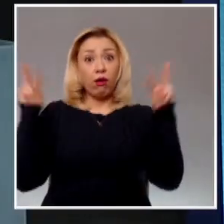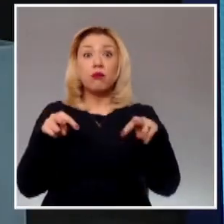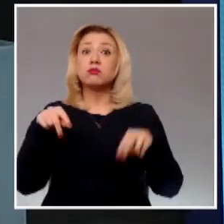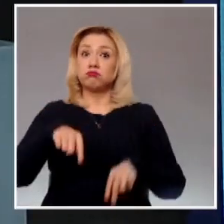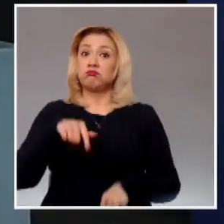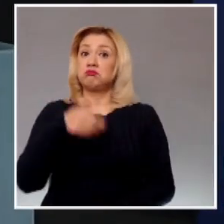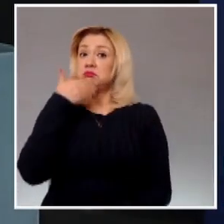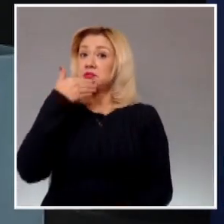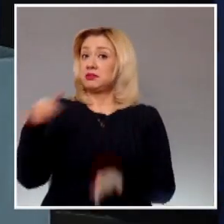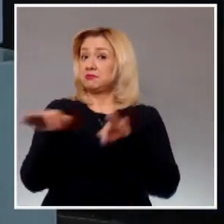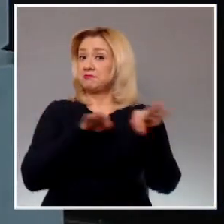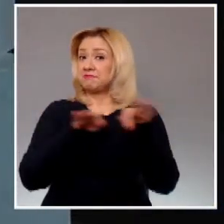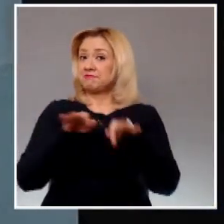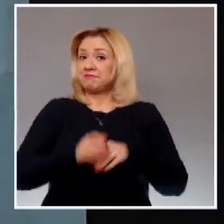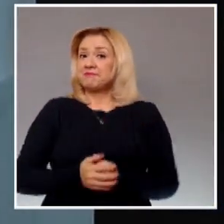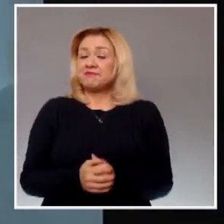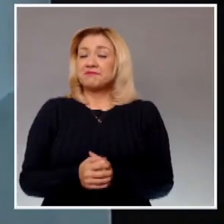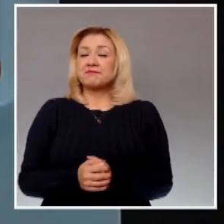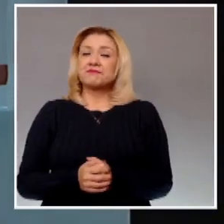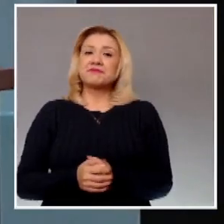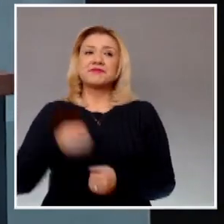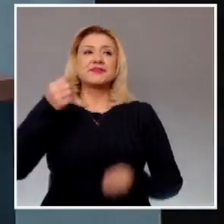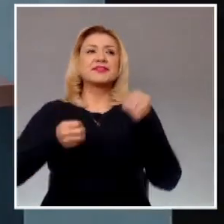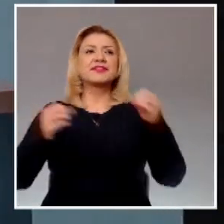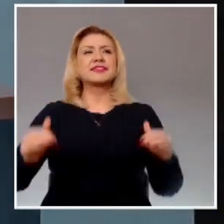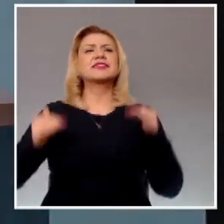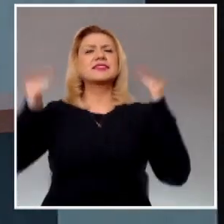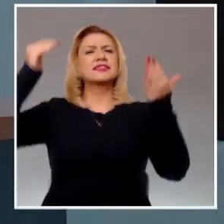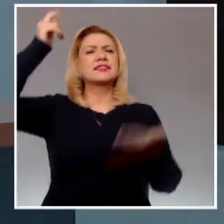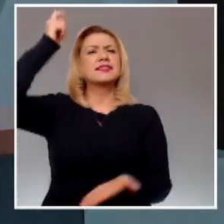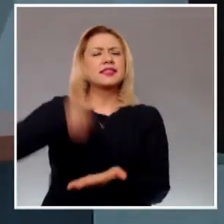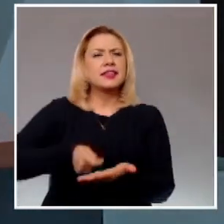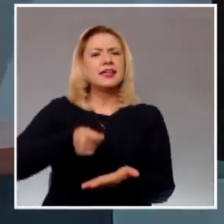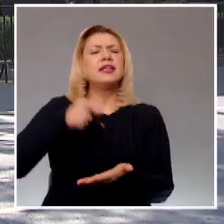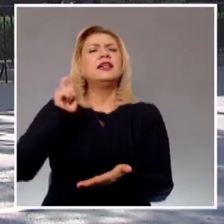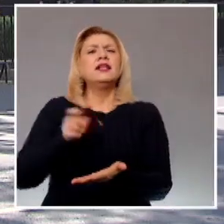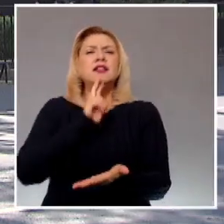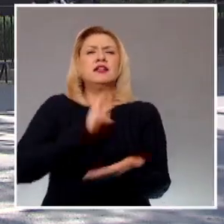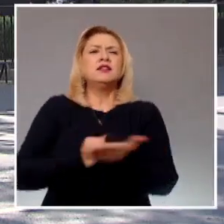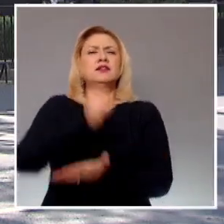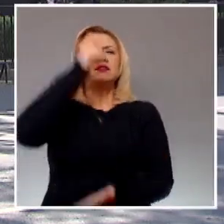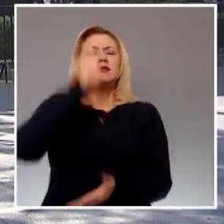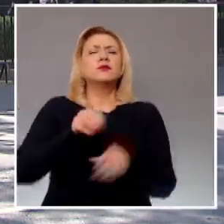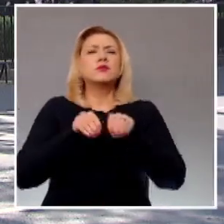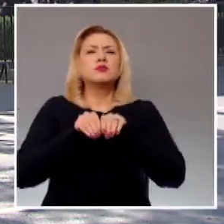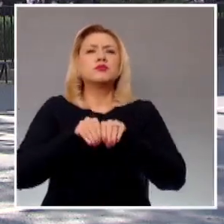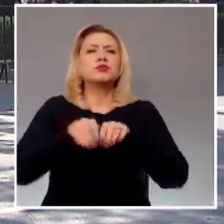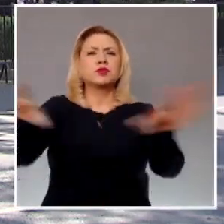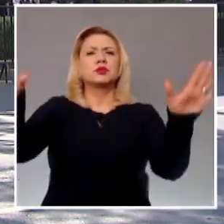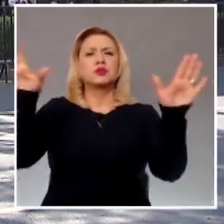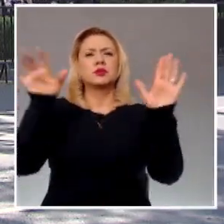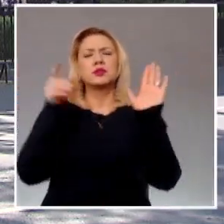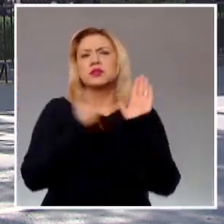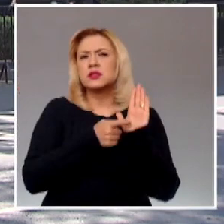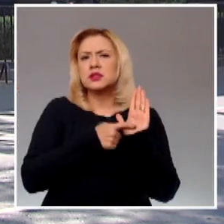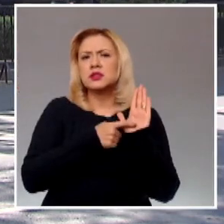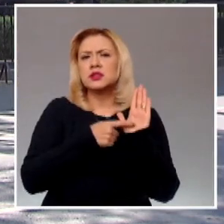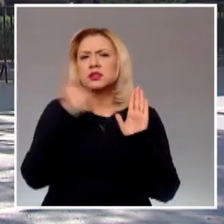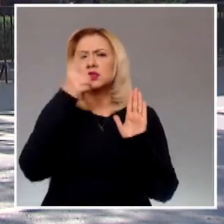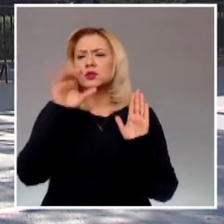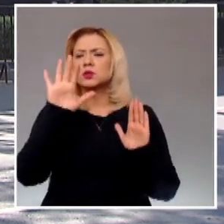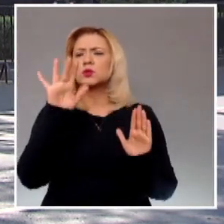La Suprema Corte publicó en el diario oficial la sentencia del Pleno en la acción de inconstitucionalidad 154, diagonal